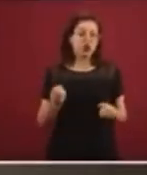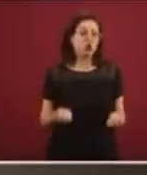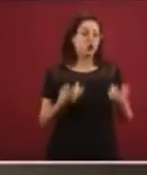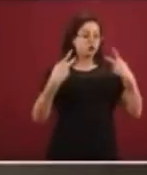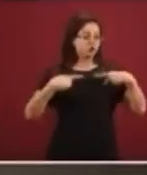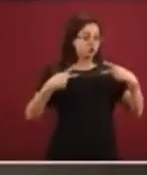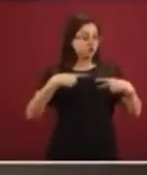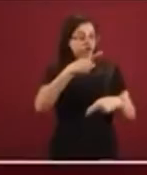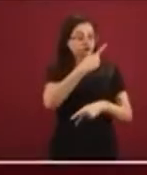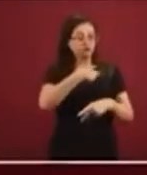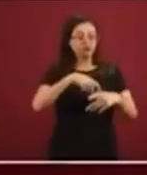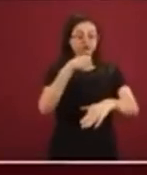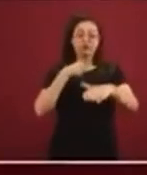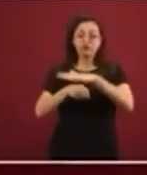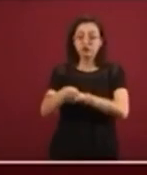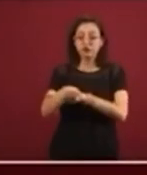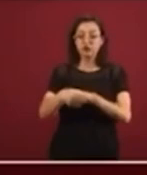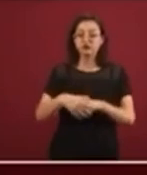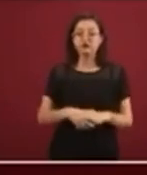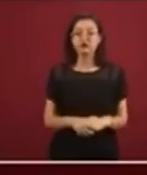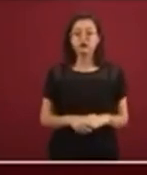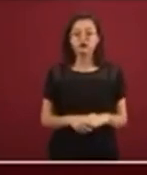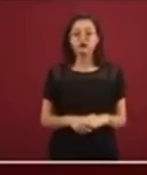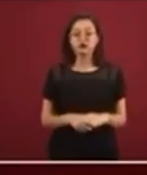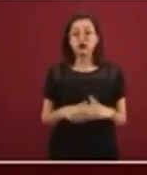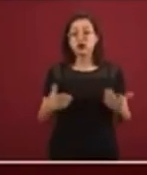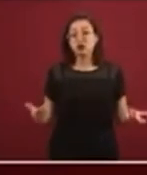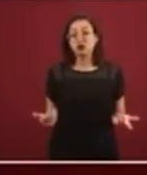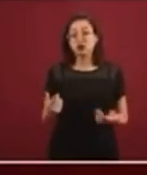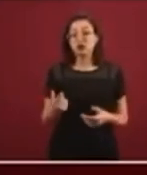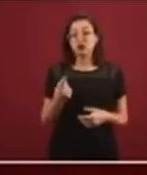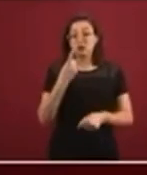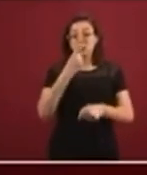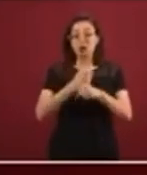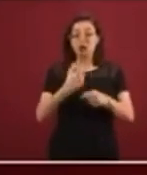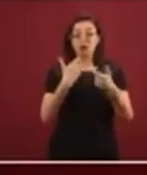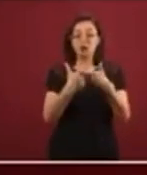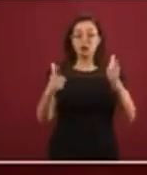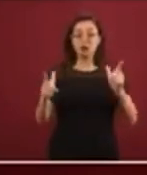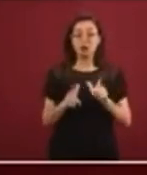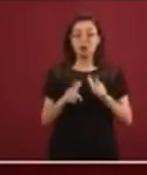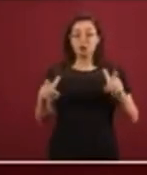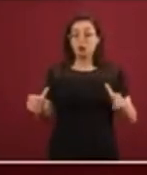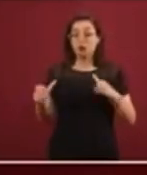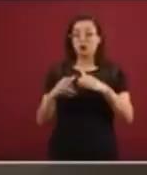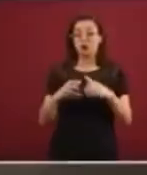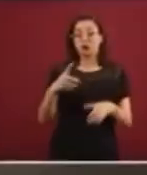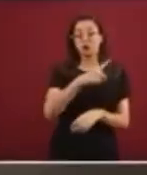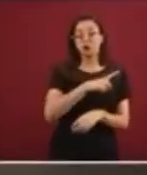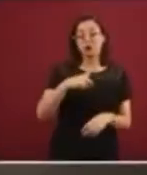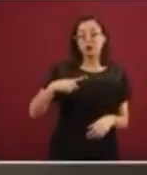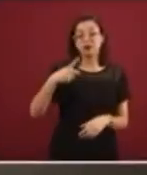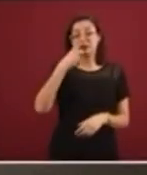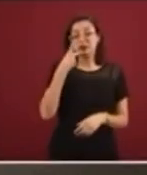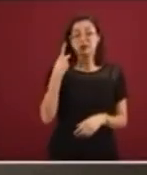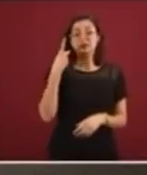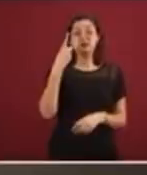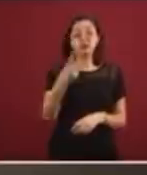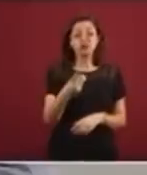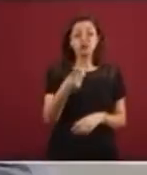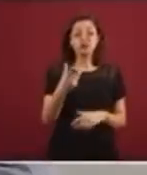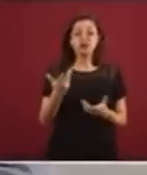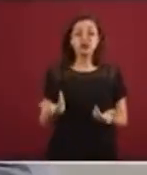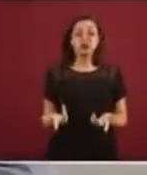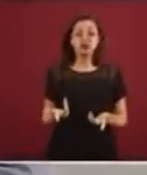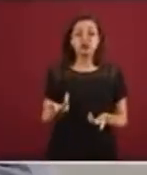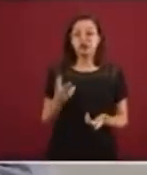reclusos. De la información que tenemos, por lo menos de este primer grupo, porque es importante comentarlo, estos casos no se reportan en la